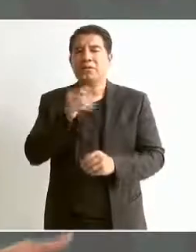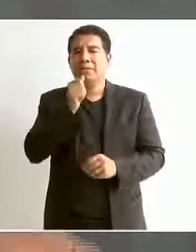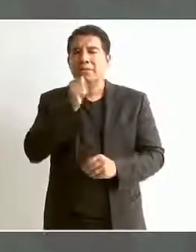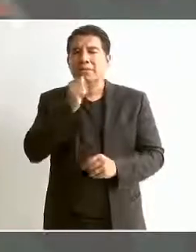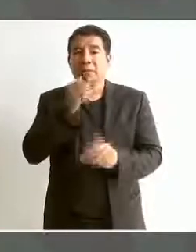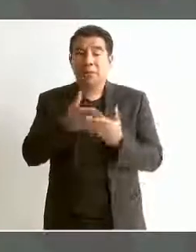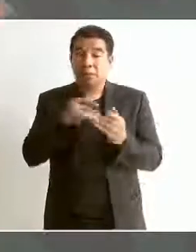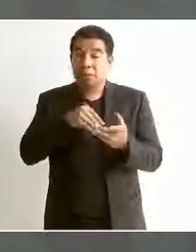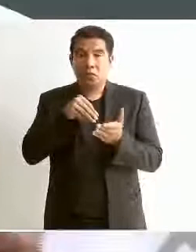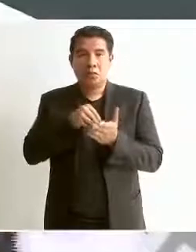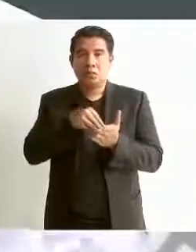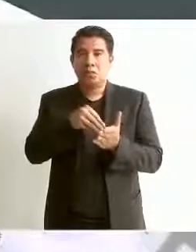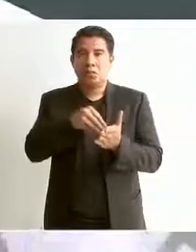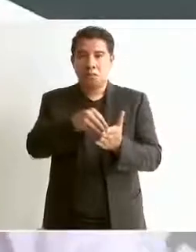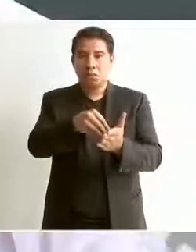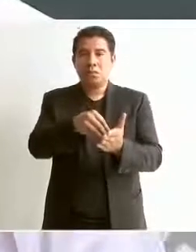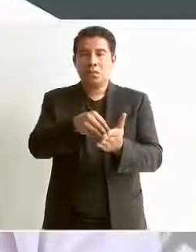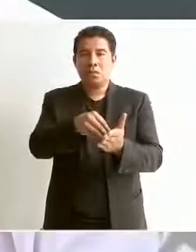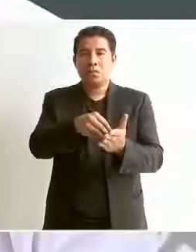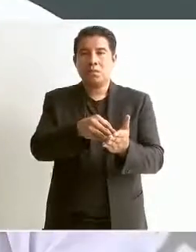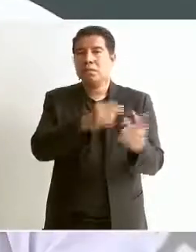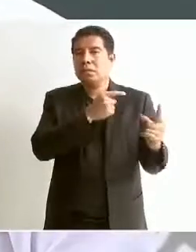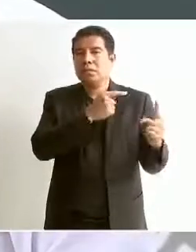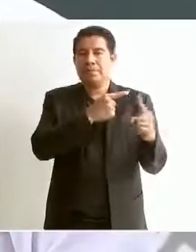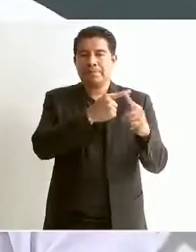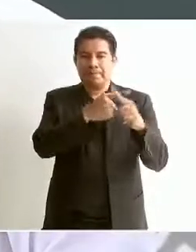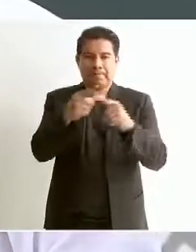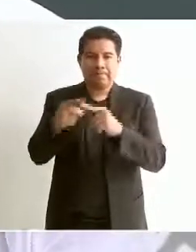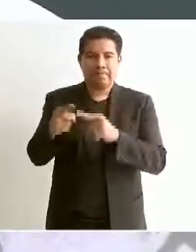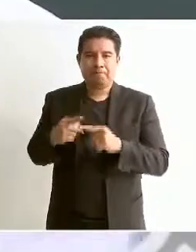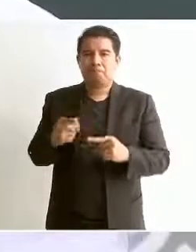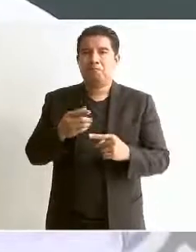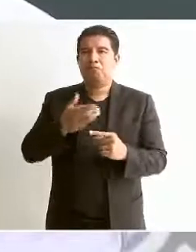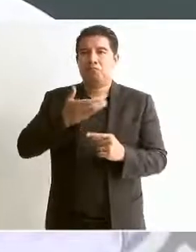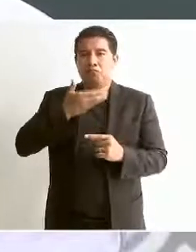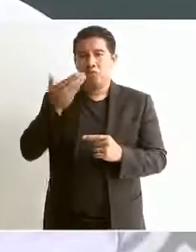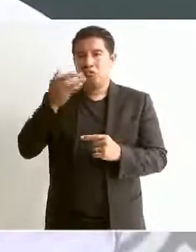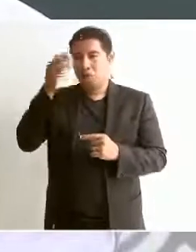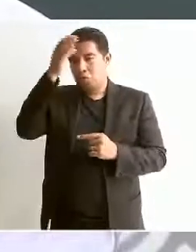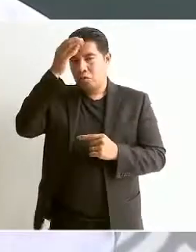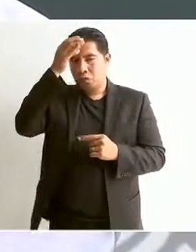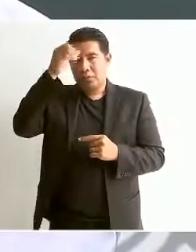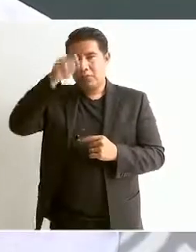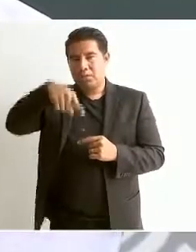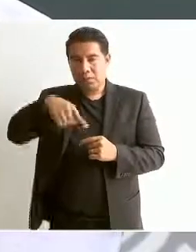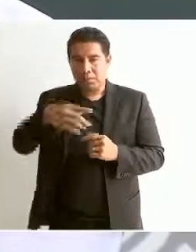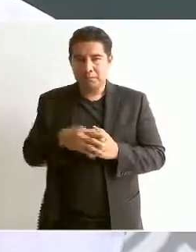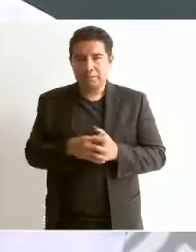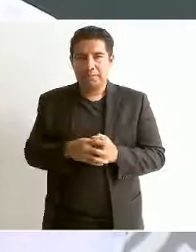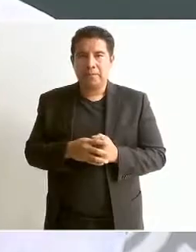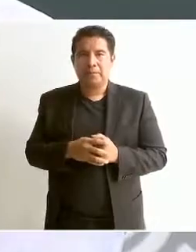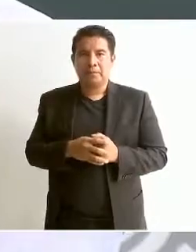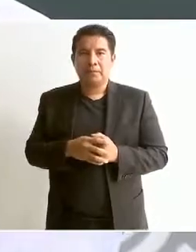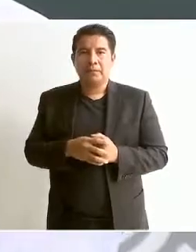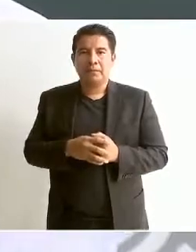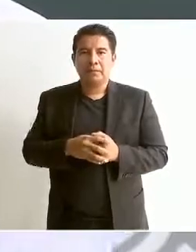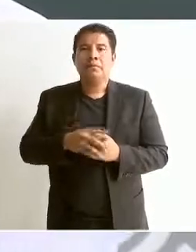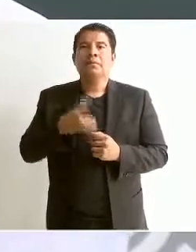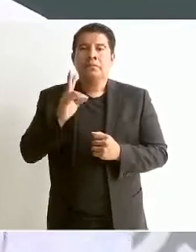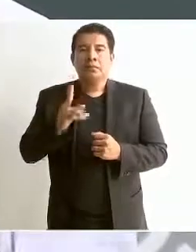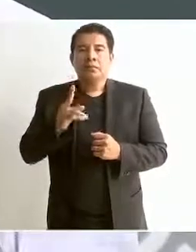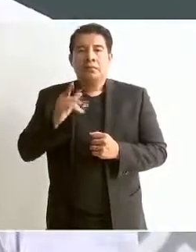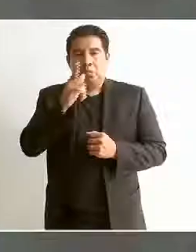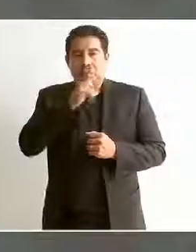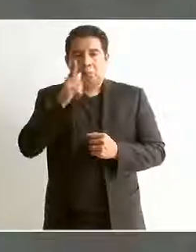se mantienen las culturas y se mantienen las